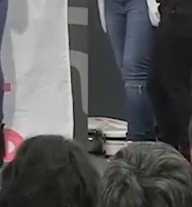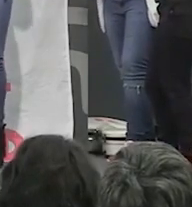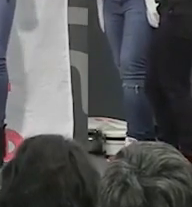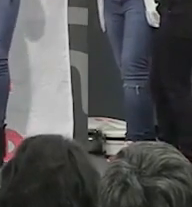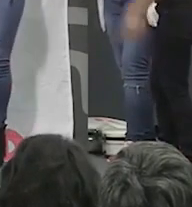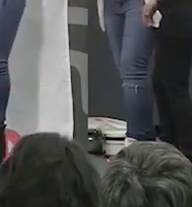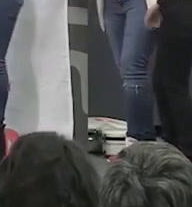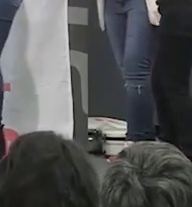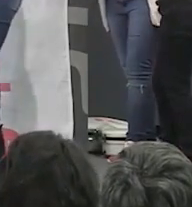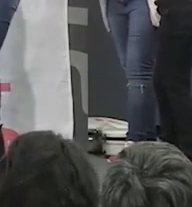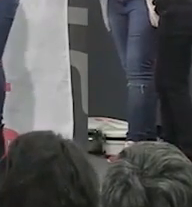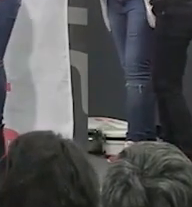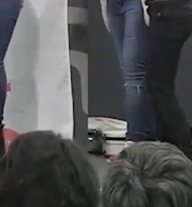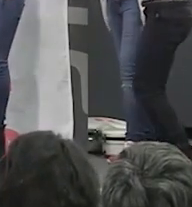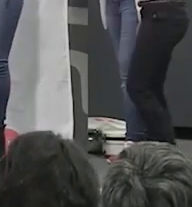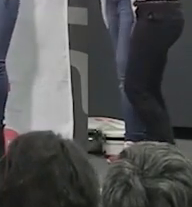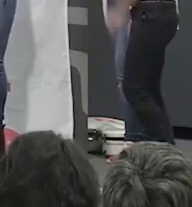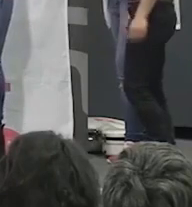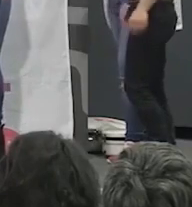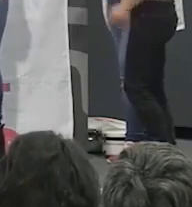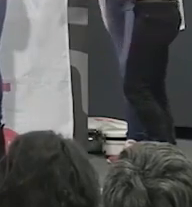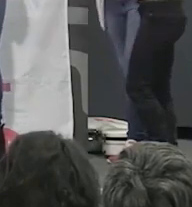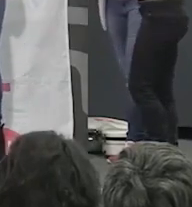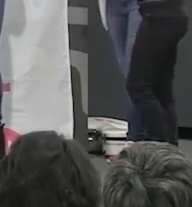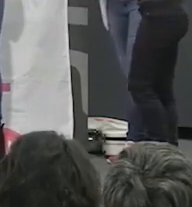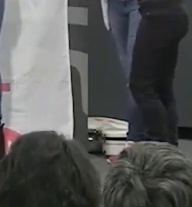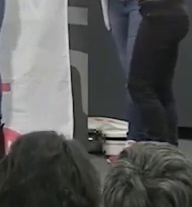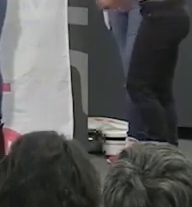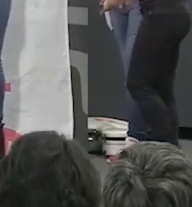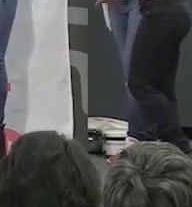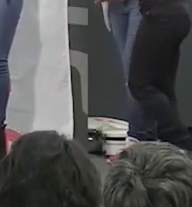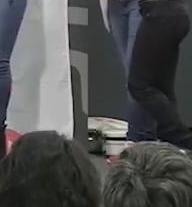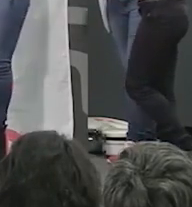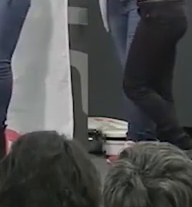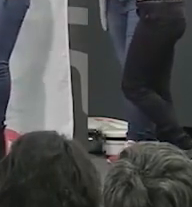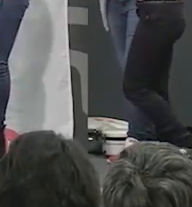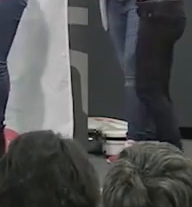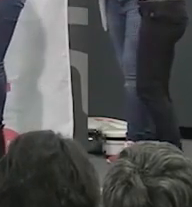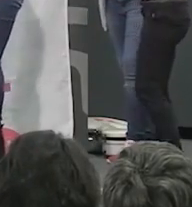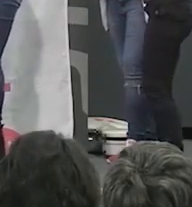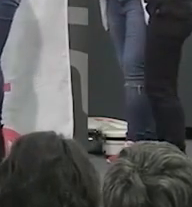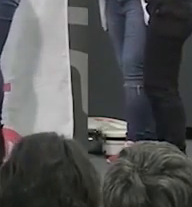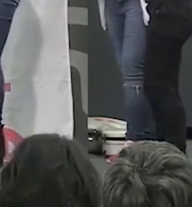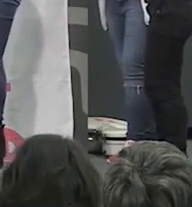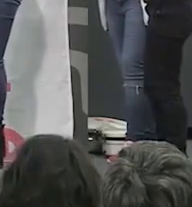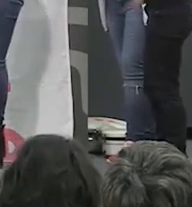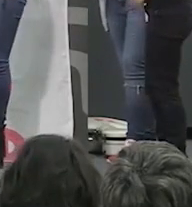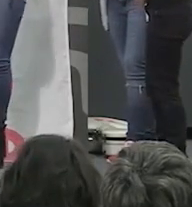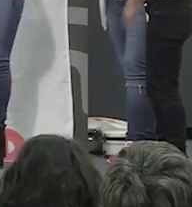Y el orgullo de la condesa Milenaria sultana de ojo negro